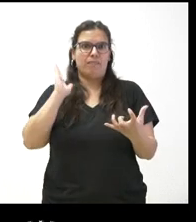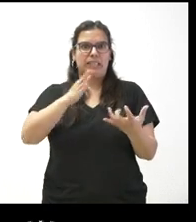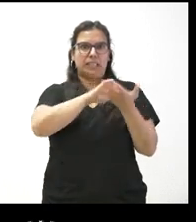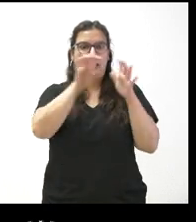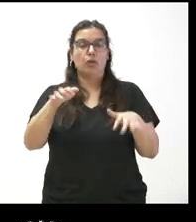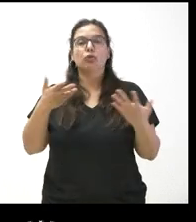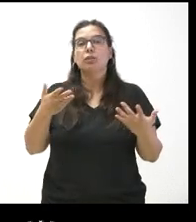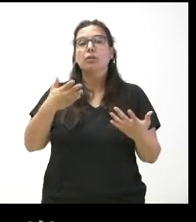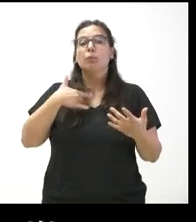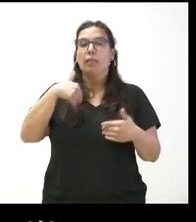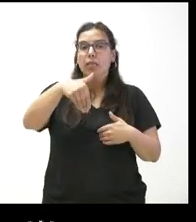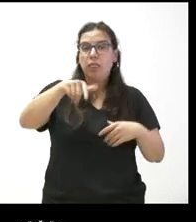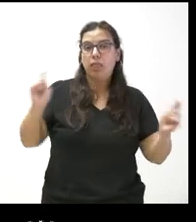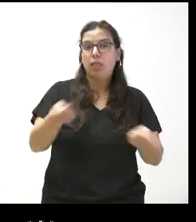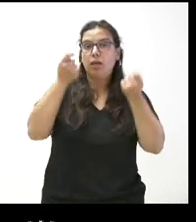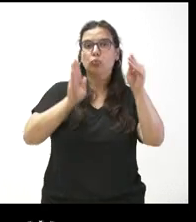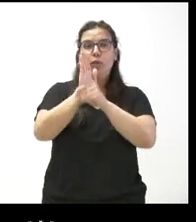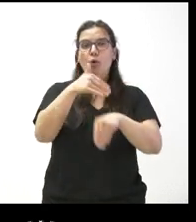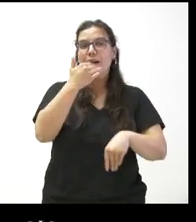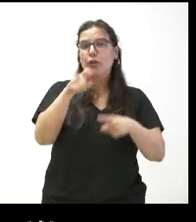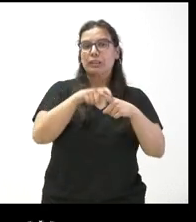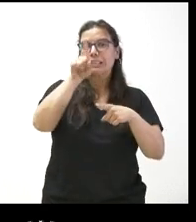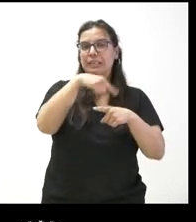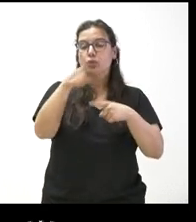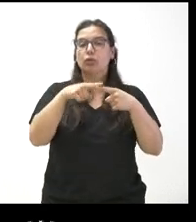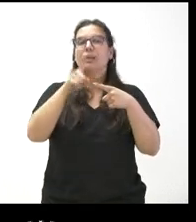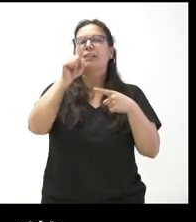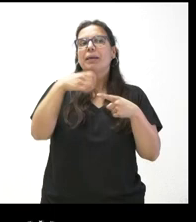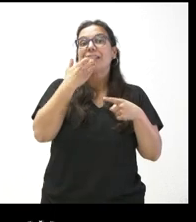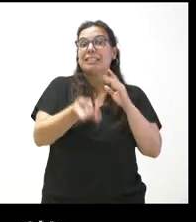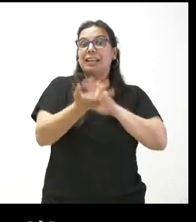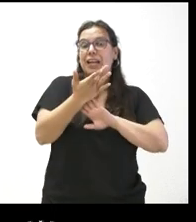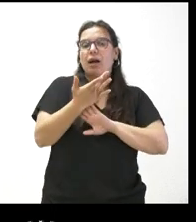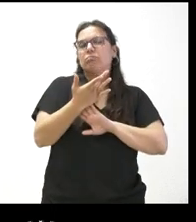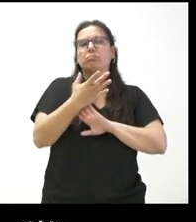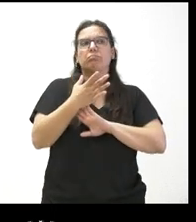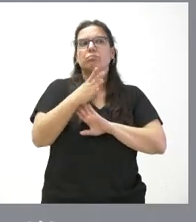¿Se espera anunciar próximamente algún tipo de subvención y, en ese caso, por dónde podrían ir? Muchas gracias.